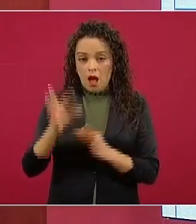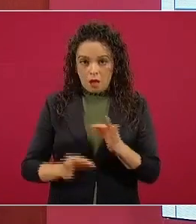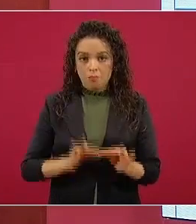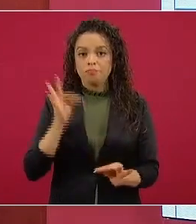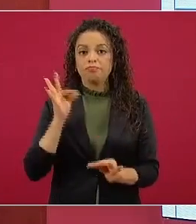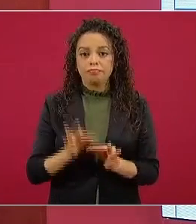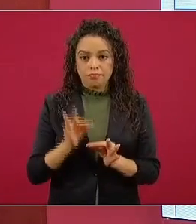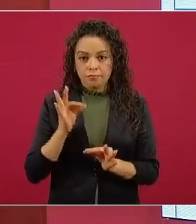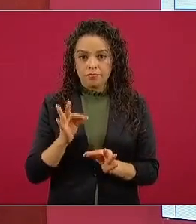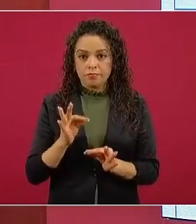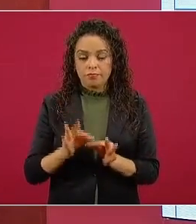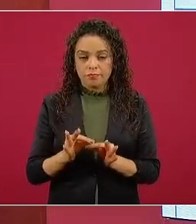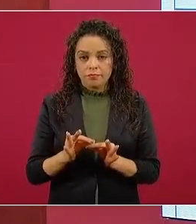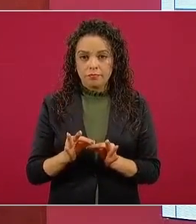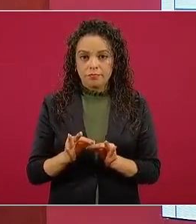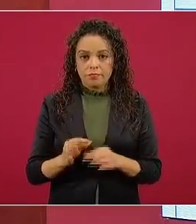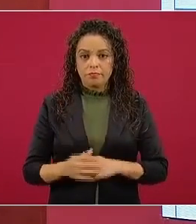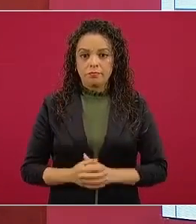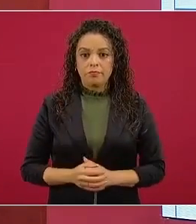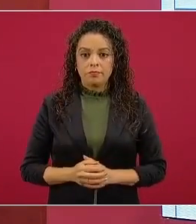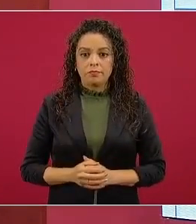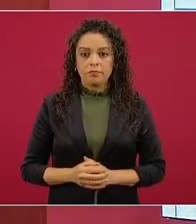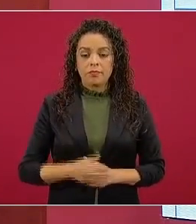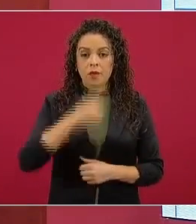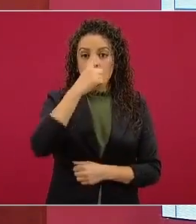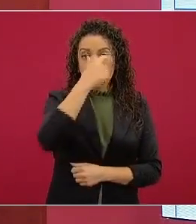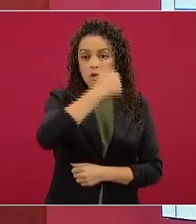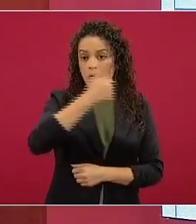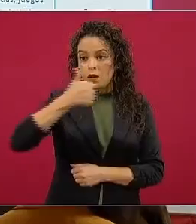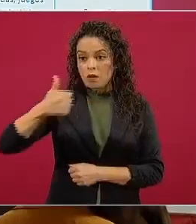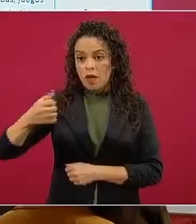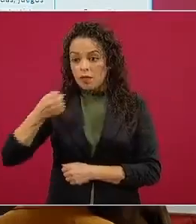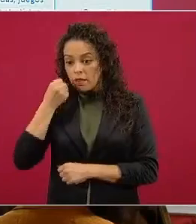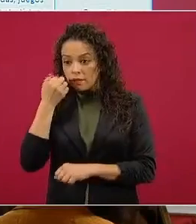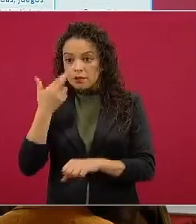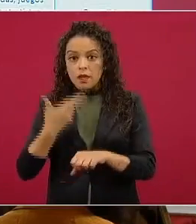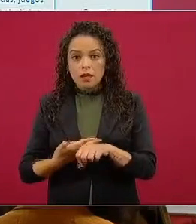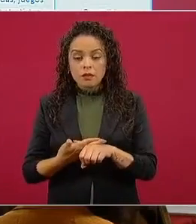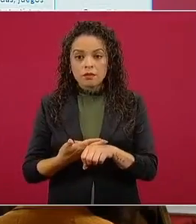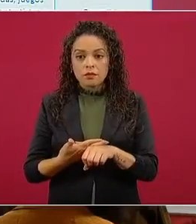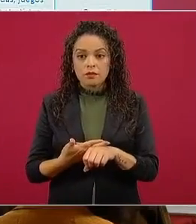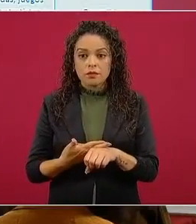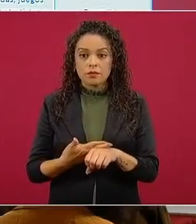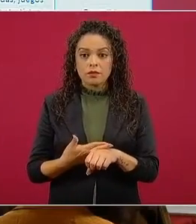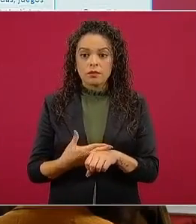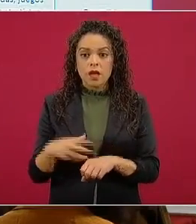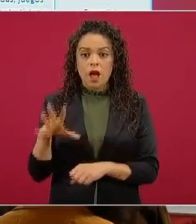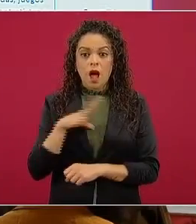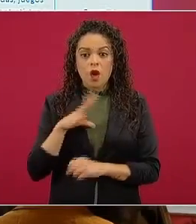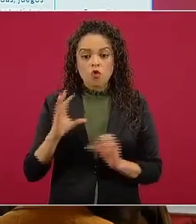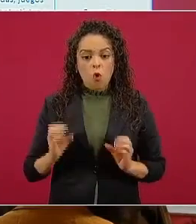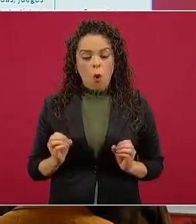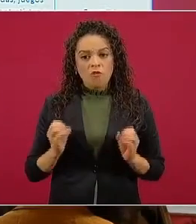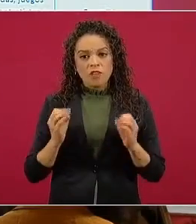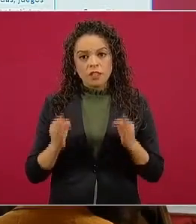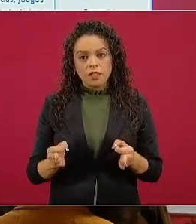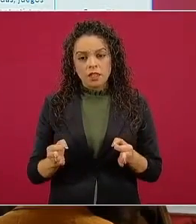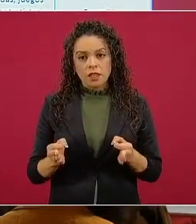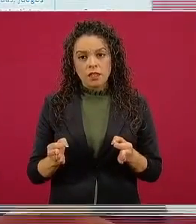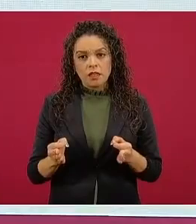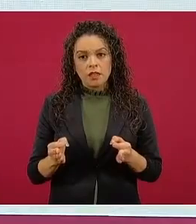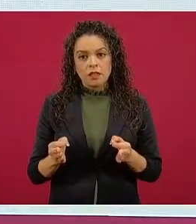cada secretaría tenía una oficina de prensa